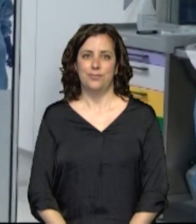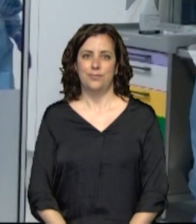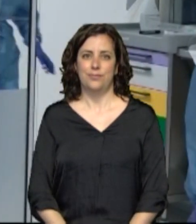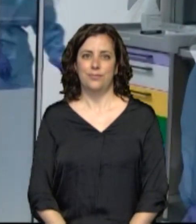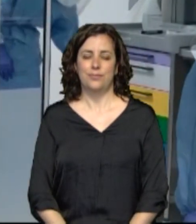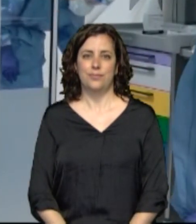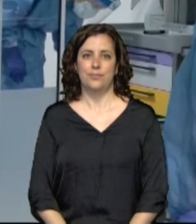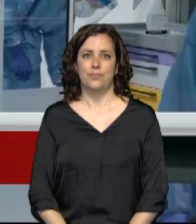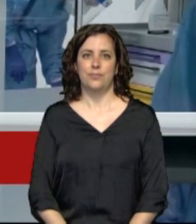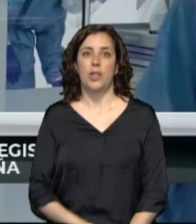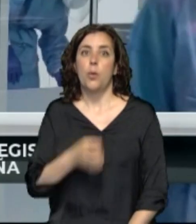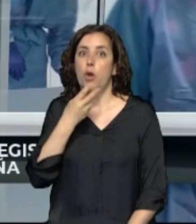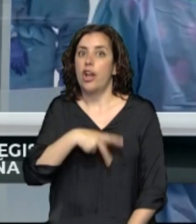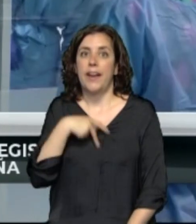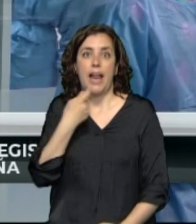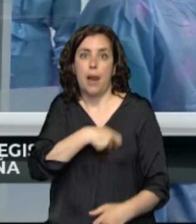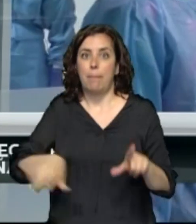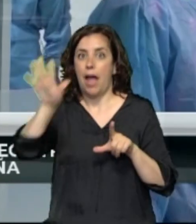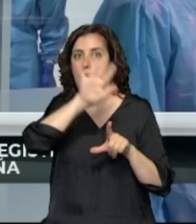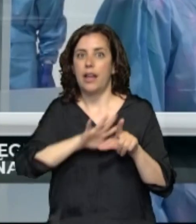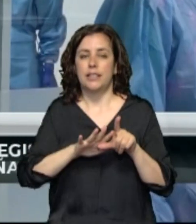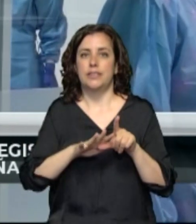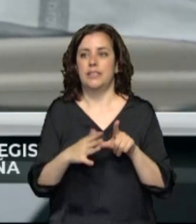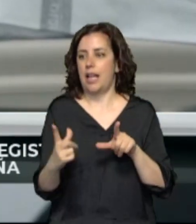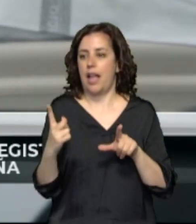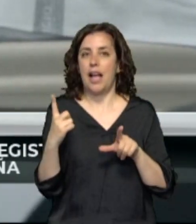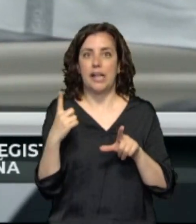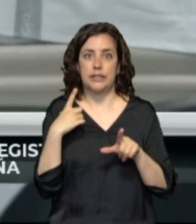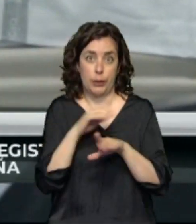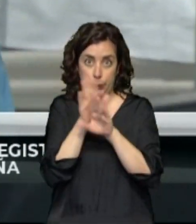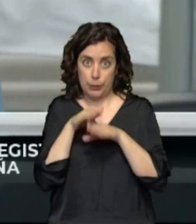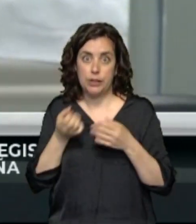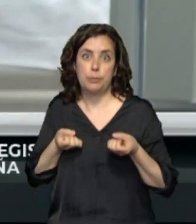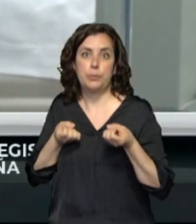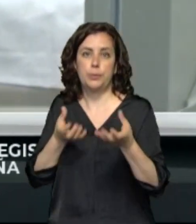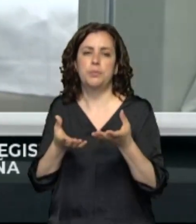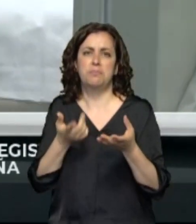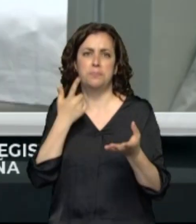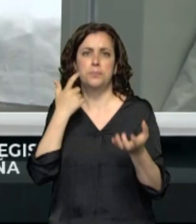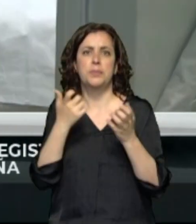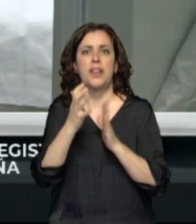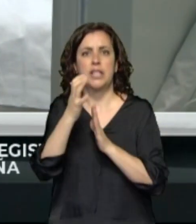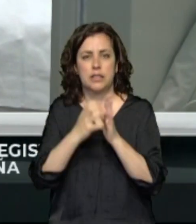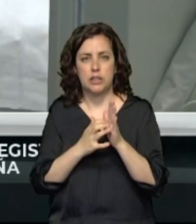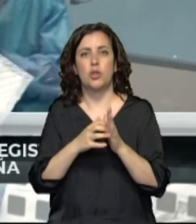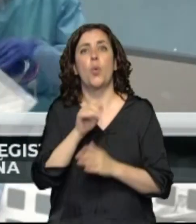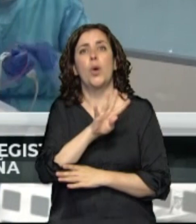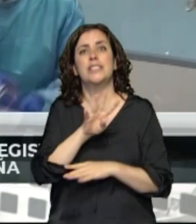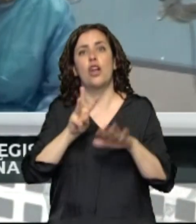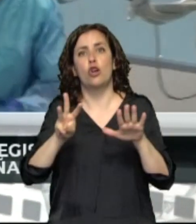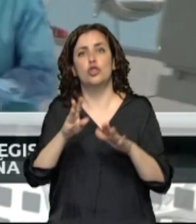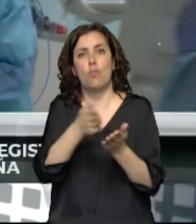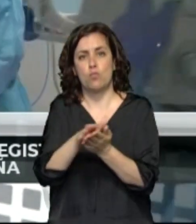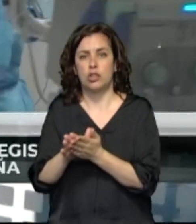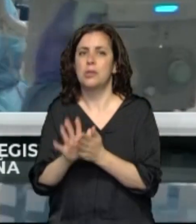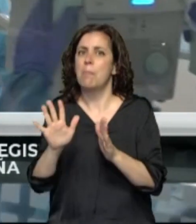Bueno, y en el conjunto del país, en la última publicación, que es la de ayer, se habla de un descenso significativo con 48 muertes, pero es la cifra más baja